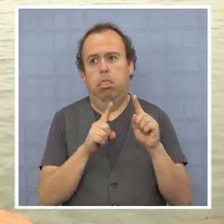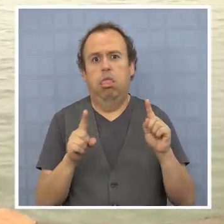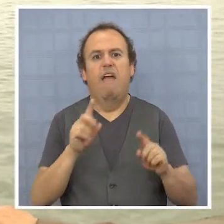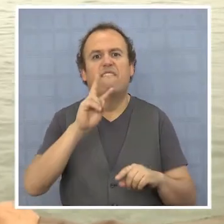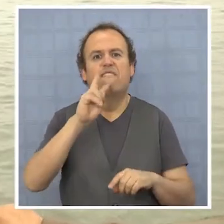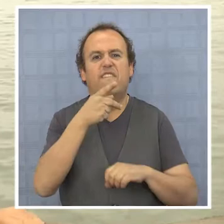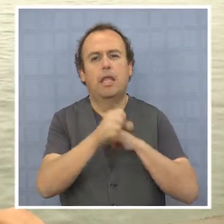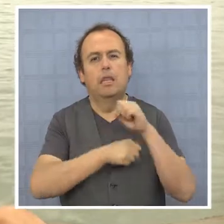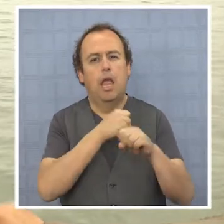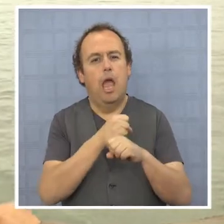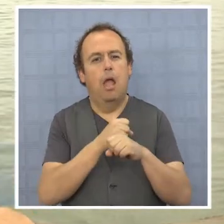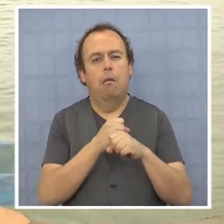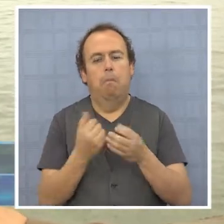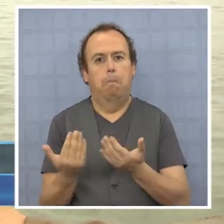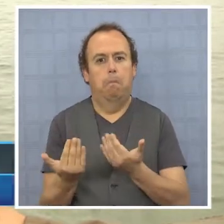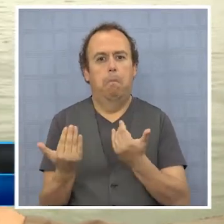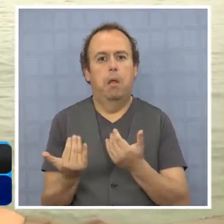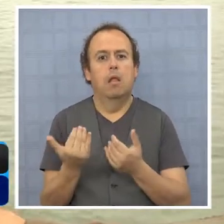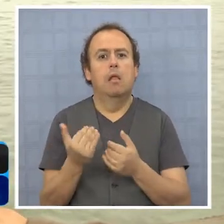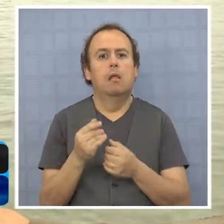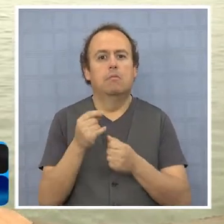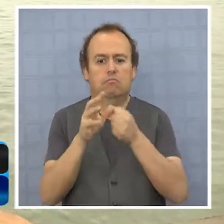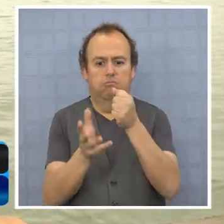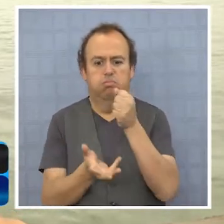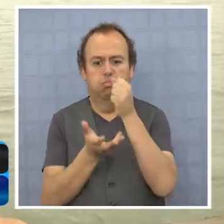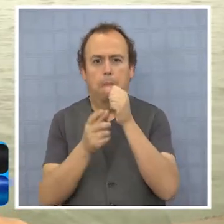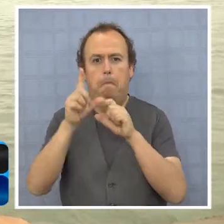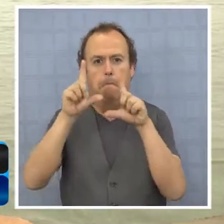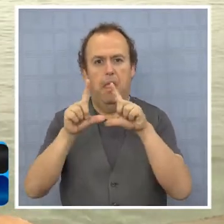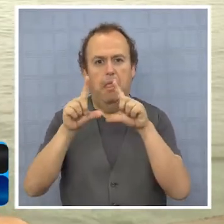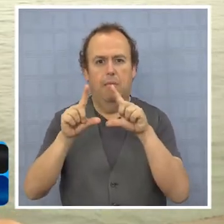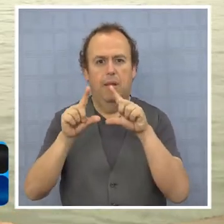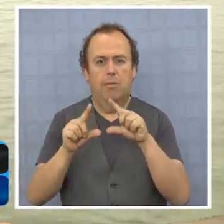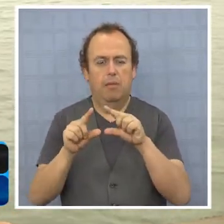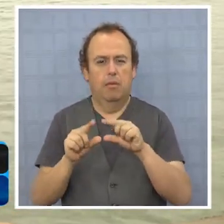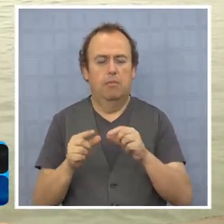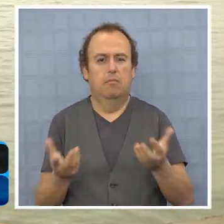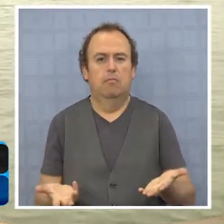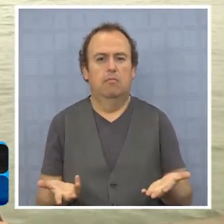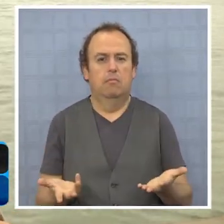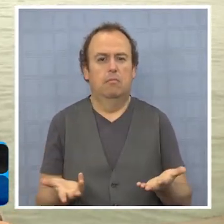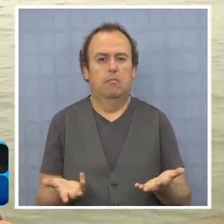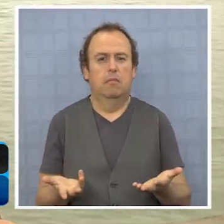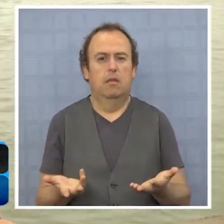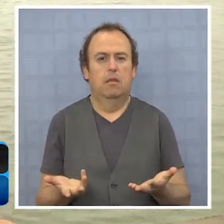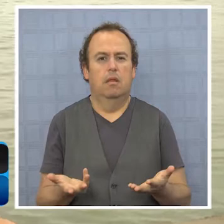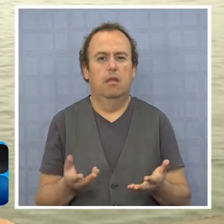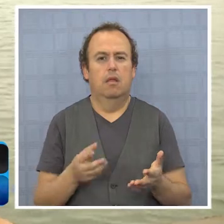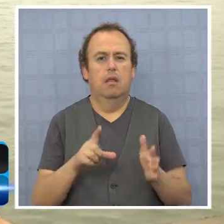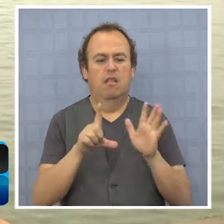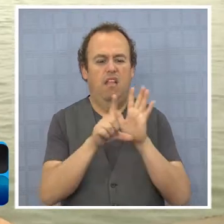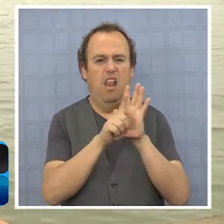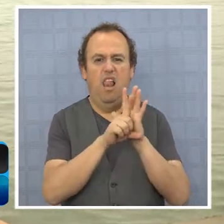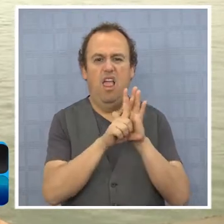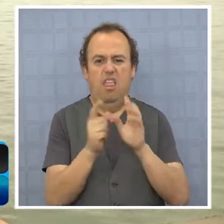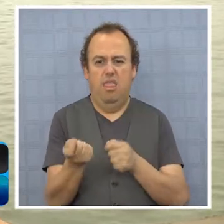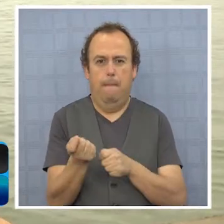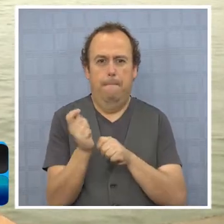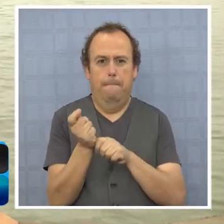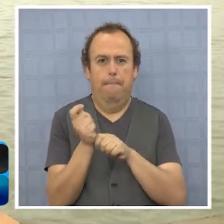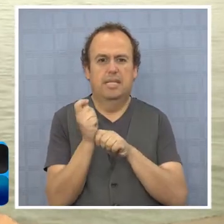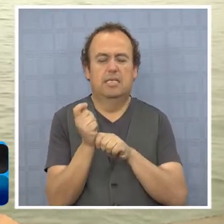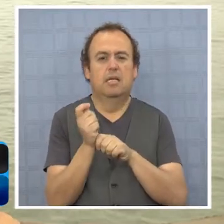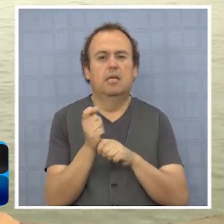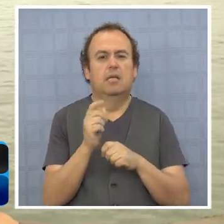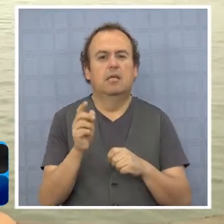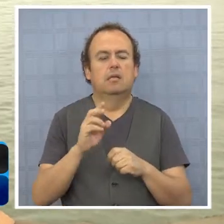20 años, donde cada día los recursos son menos, menor tamaño, con una ley de 20 años, va a